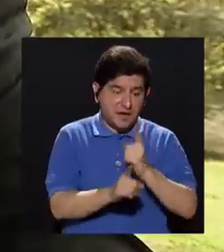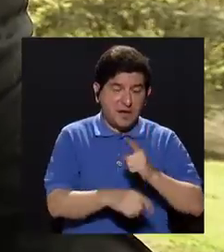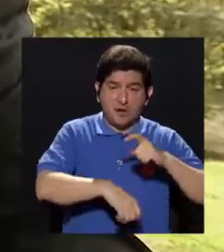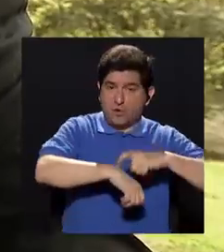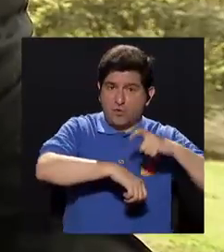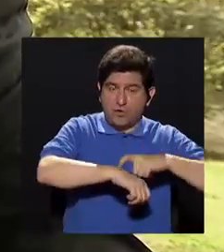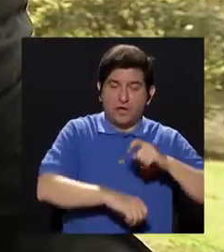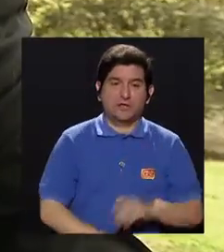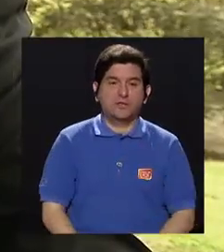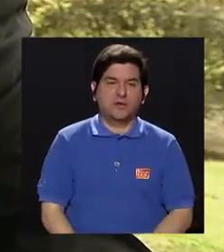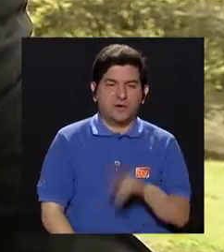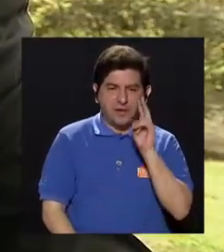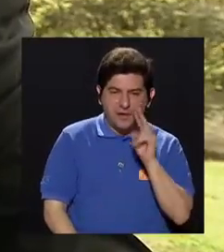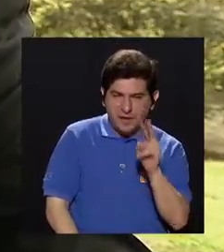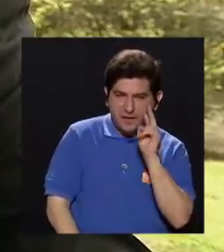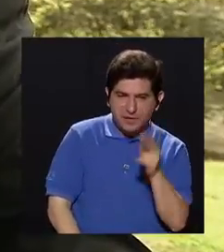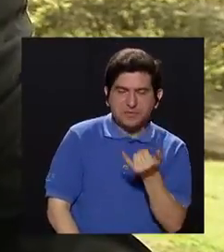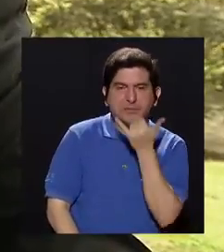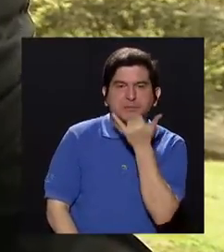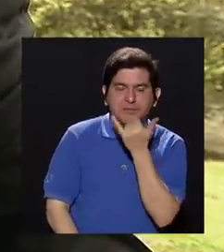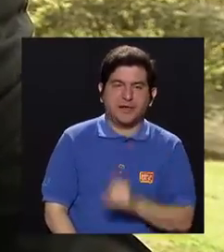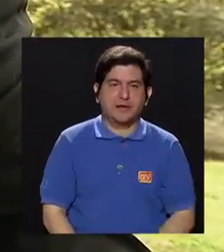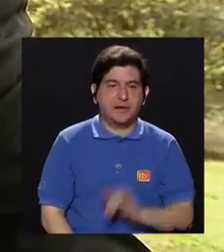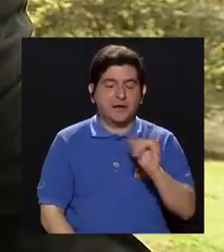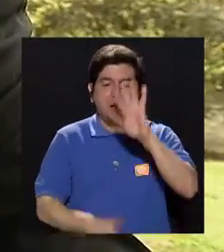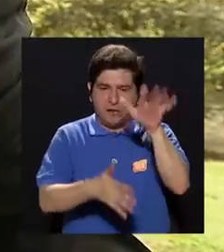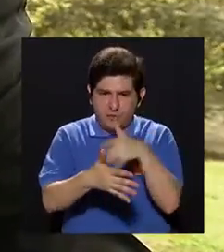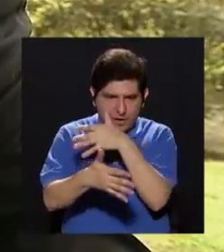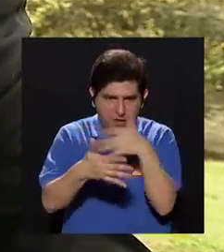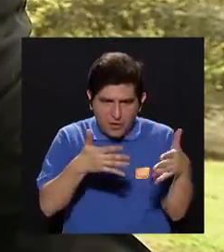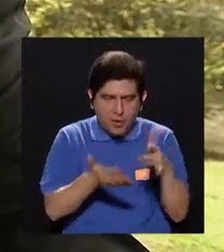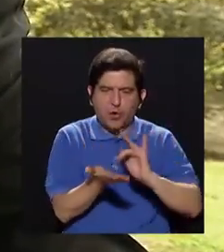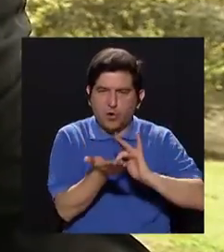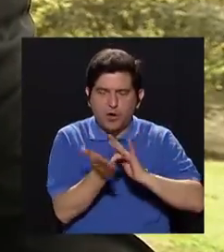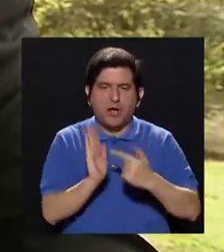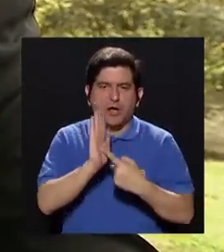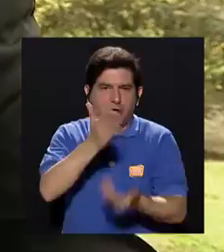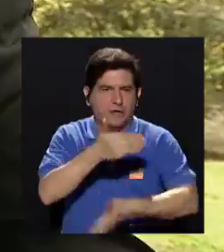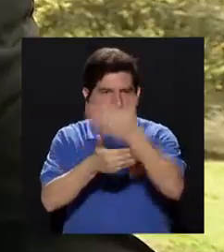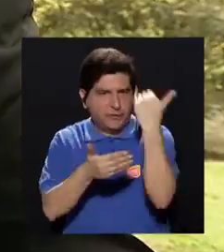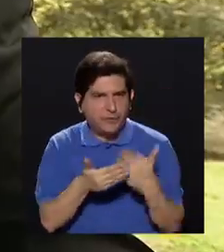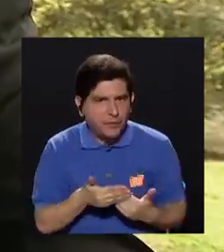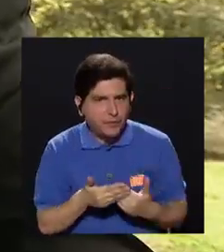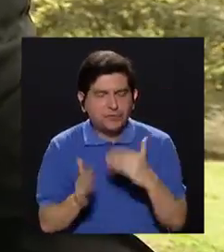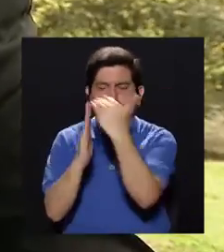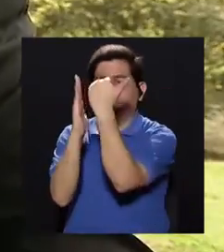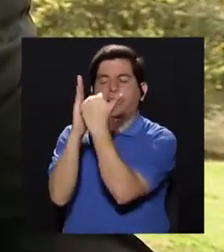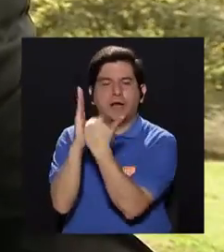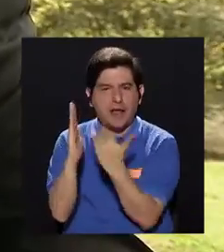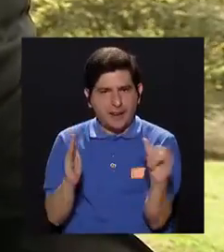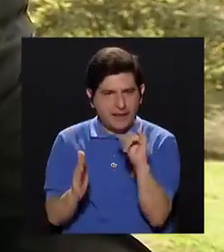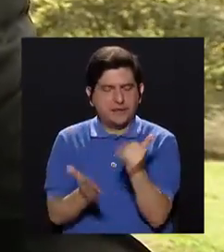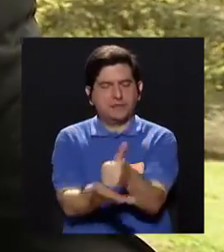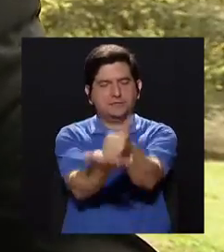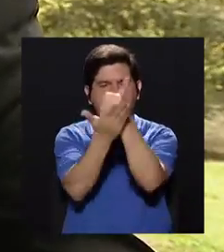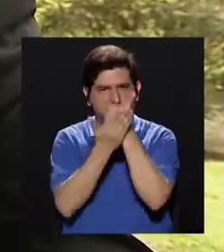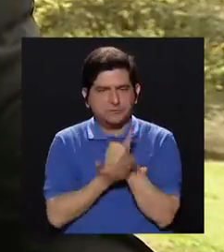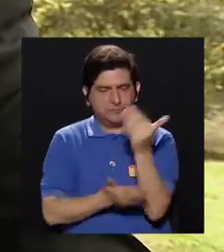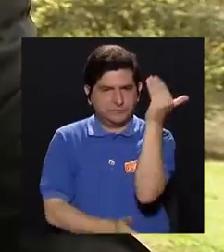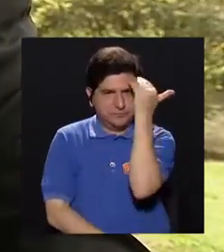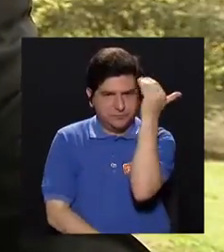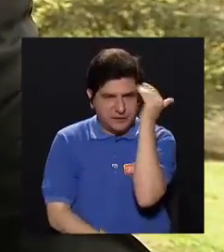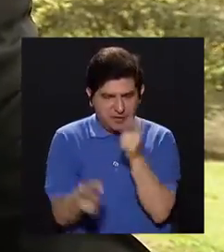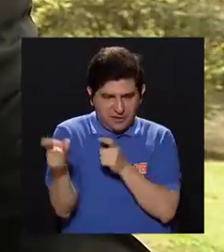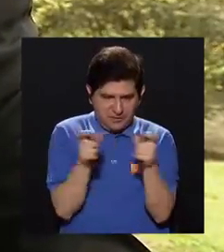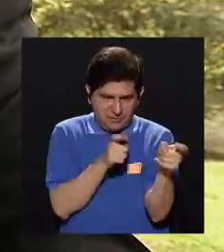y hay que estar entonces al pendiente de ello. Por eso también los horarios de medicación como el que les mostré o hacer un listado ayuda para saber el